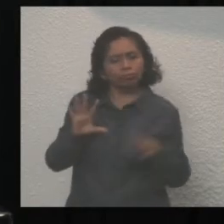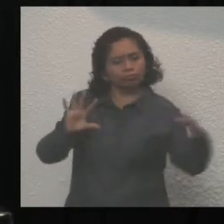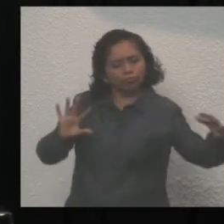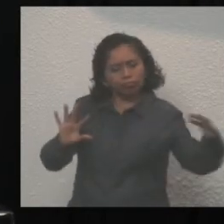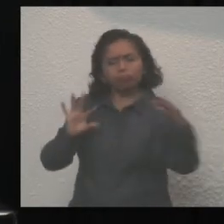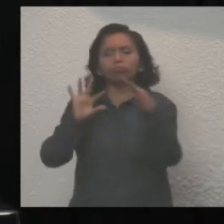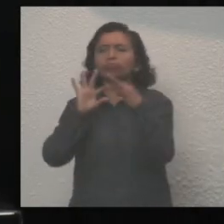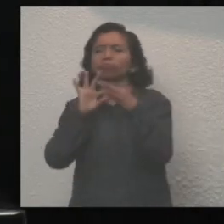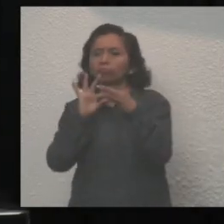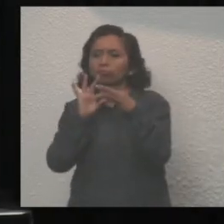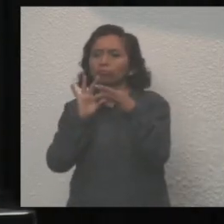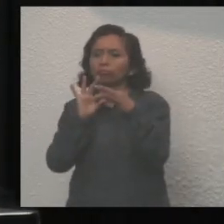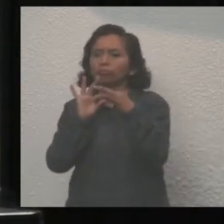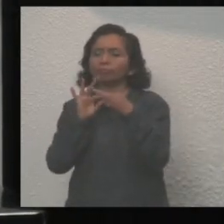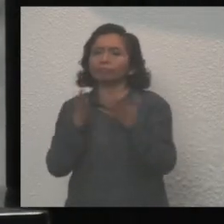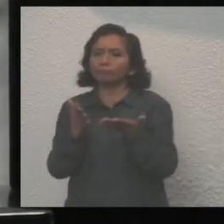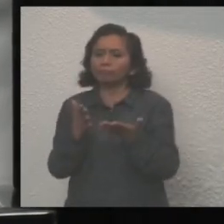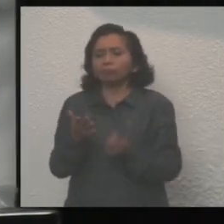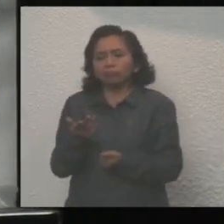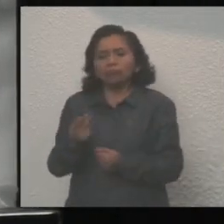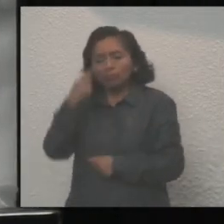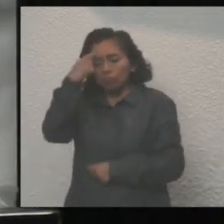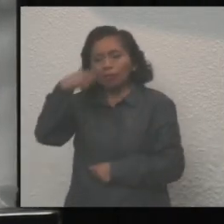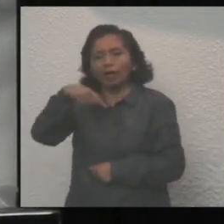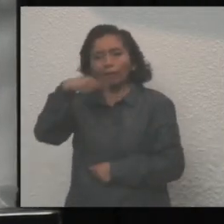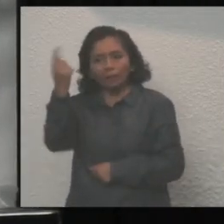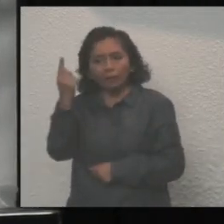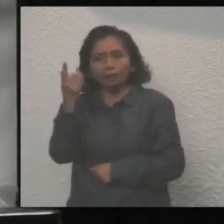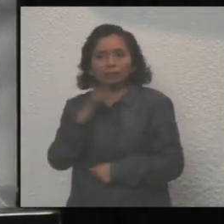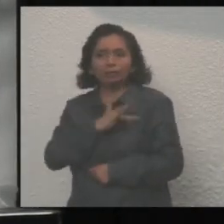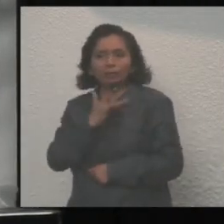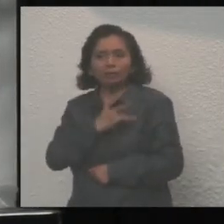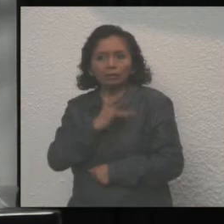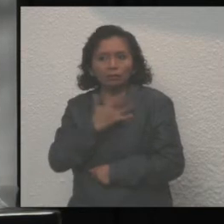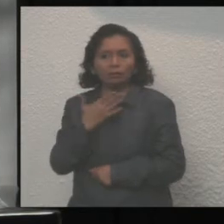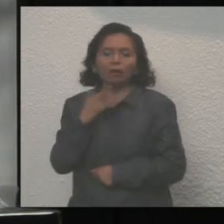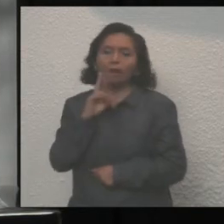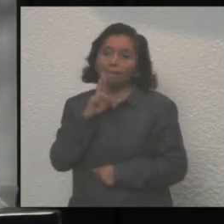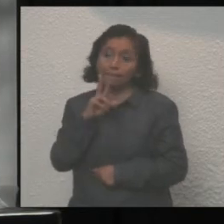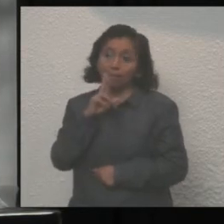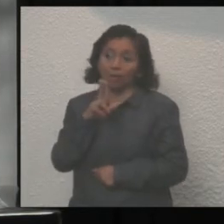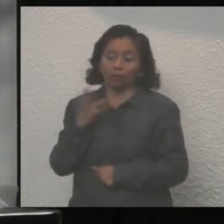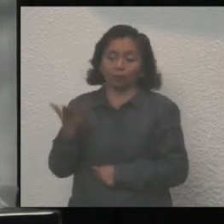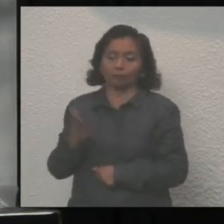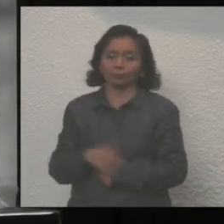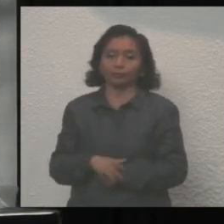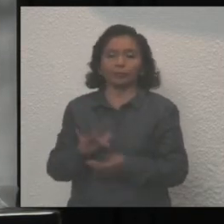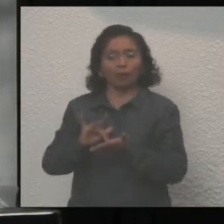de las cámaras, va a ser más fácil y se sentirán mucho más respaldados.